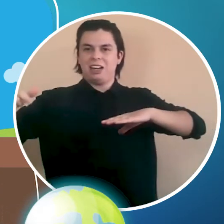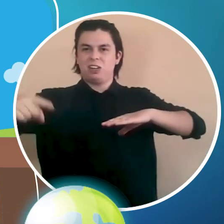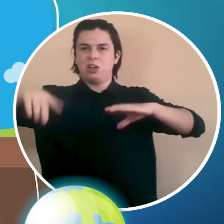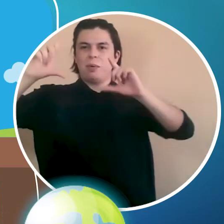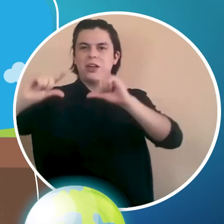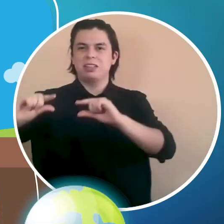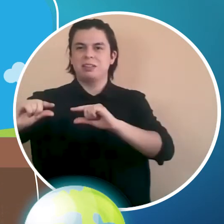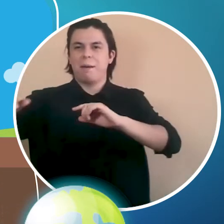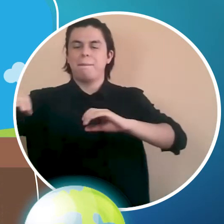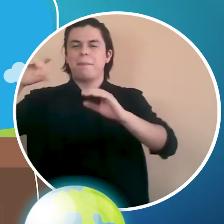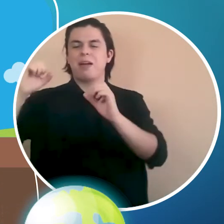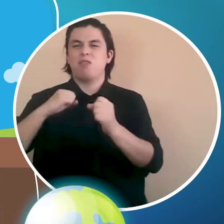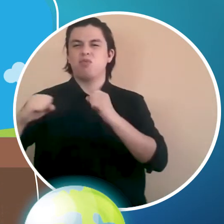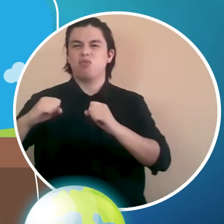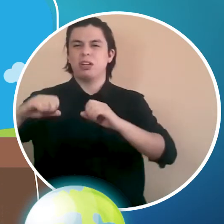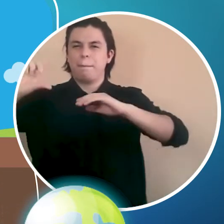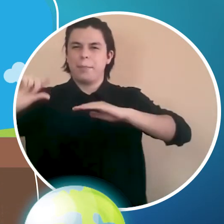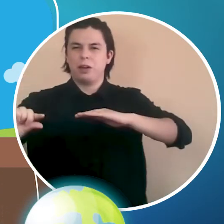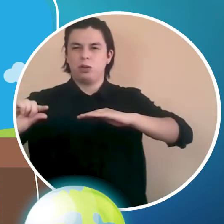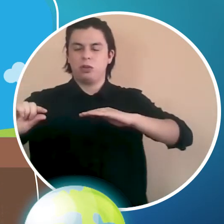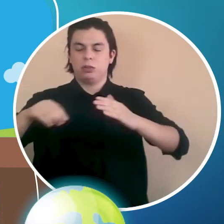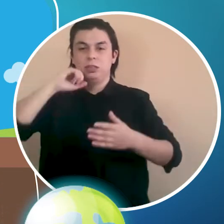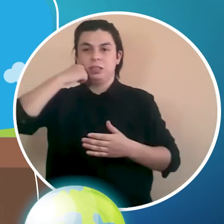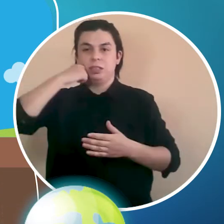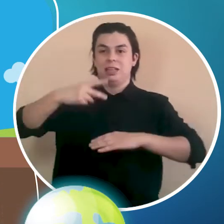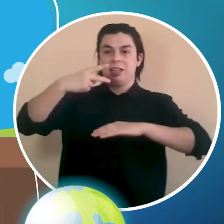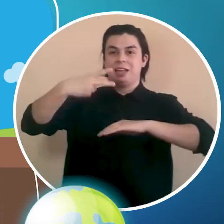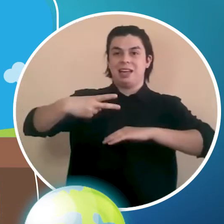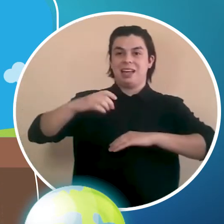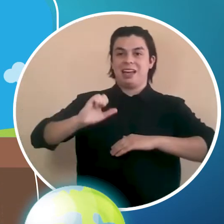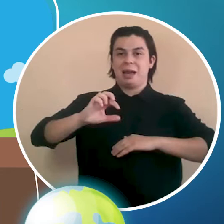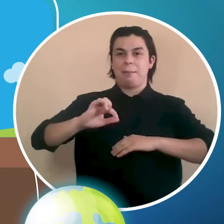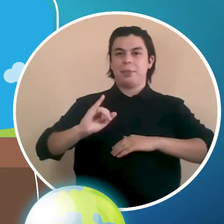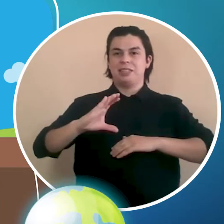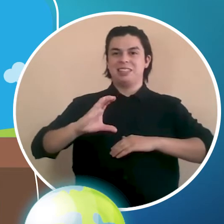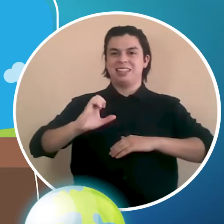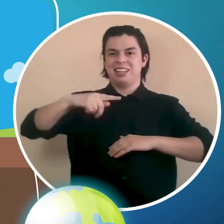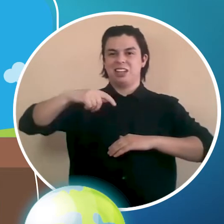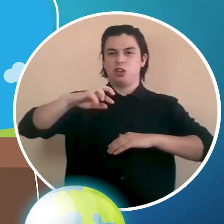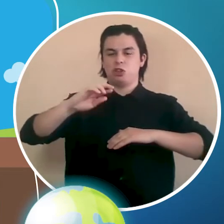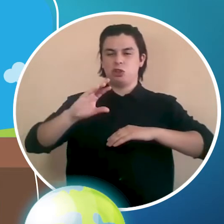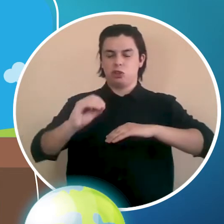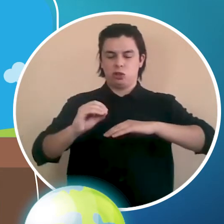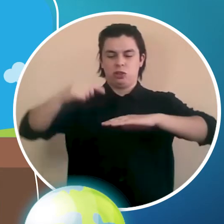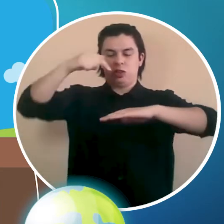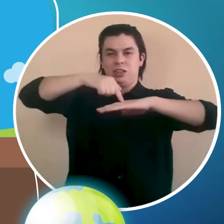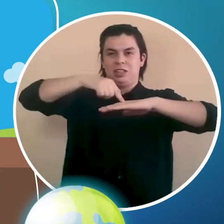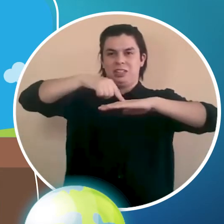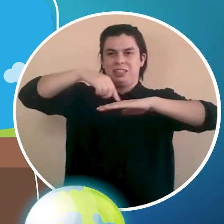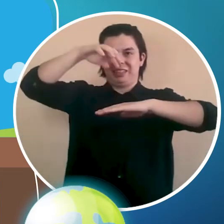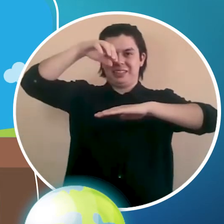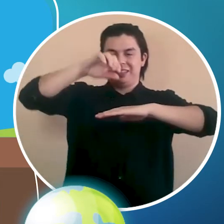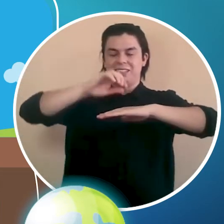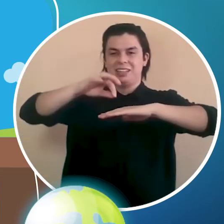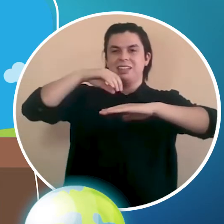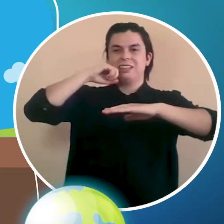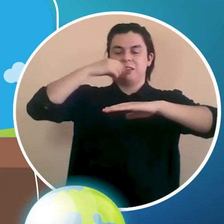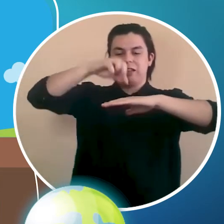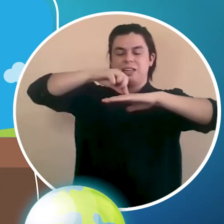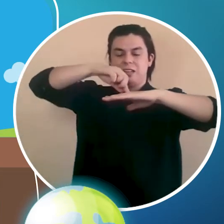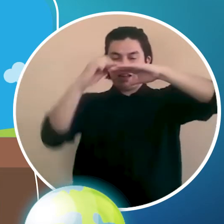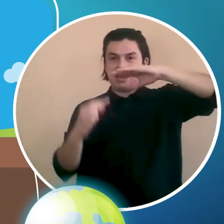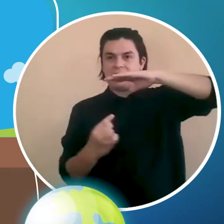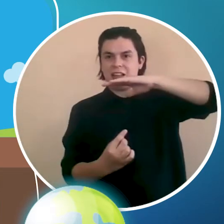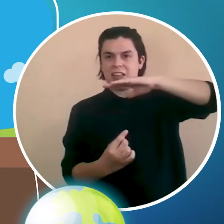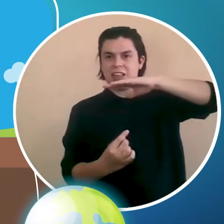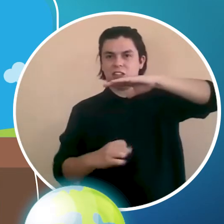que el epicentro es el punto de la superficie terrestre ubicado directamente encima del hipocentro. Y el hipocentro, de